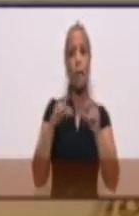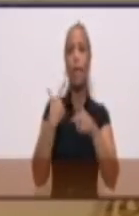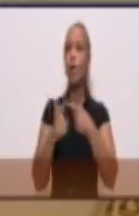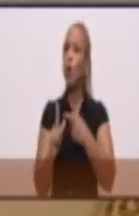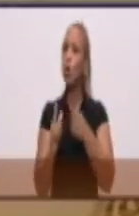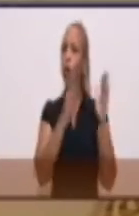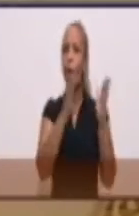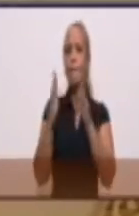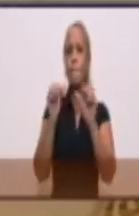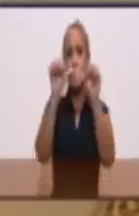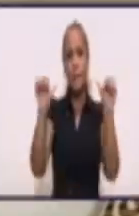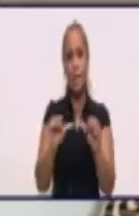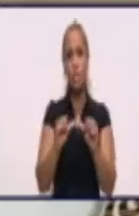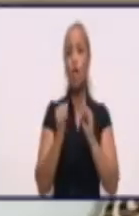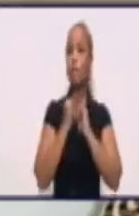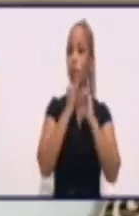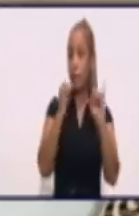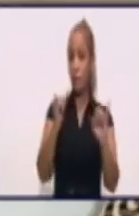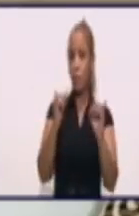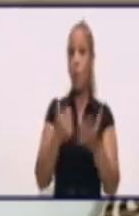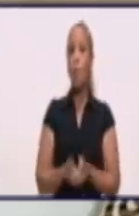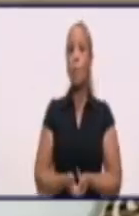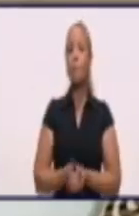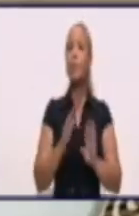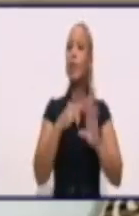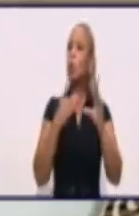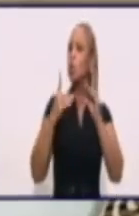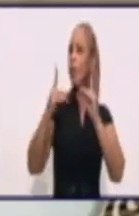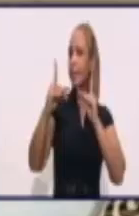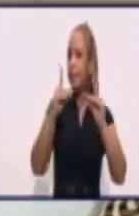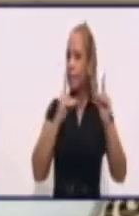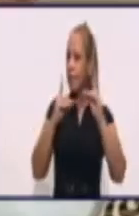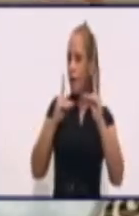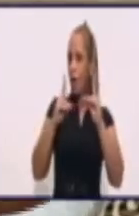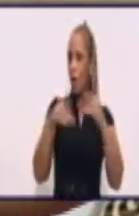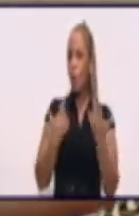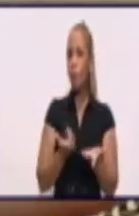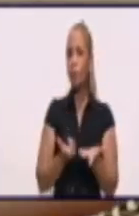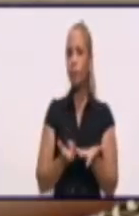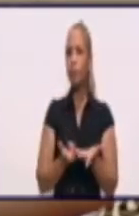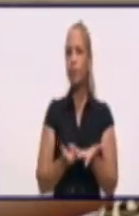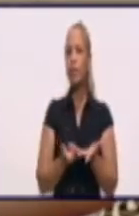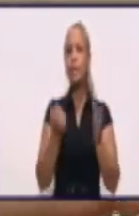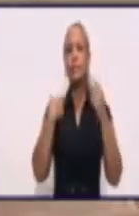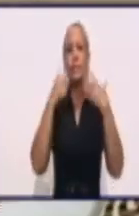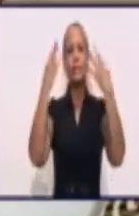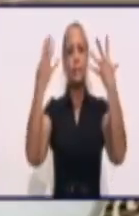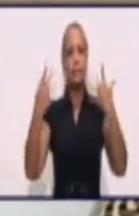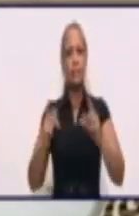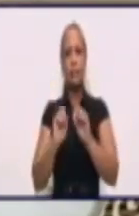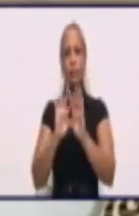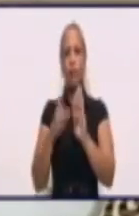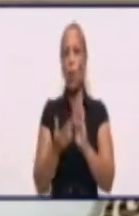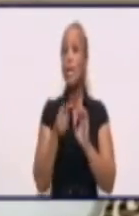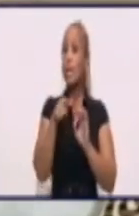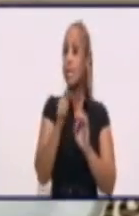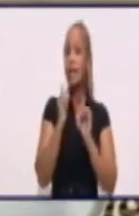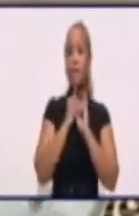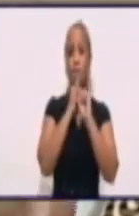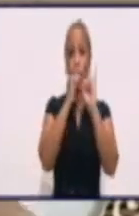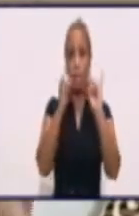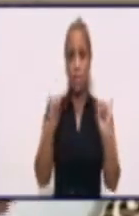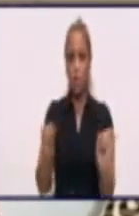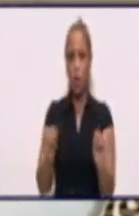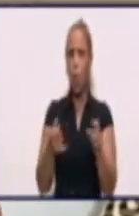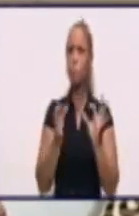informativos, e incluso el diálogo transparente con esas informaciones, digamos